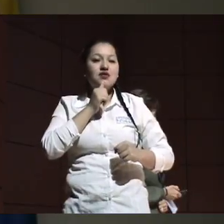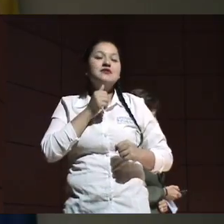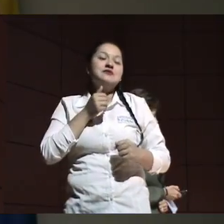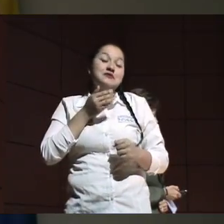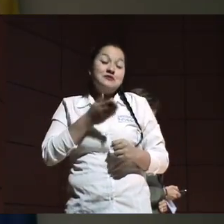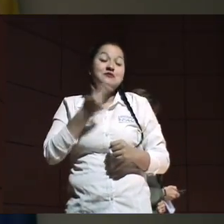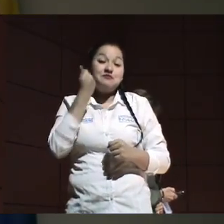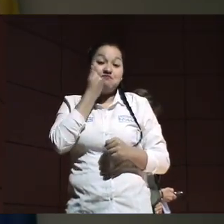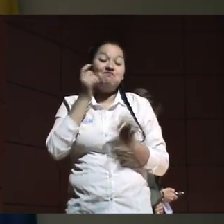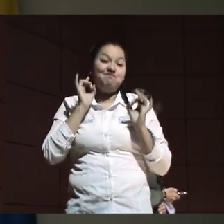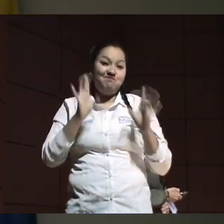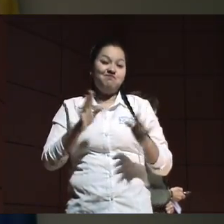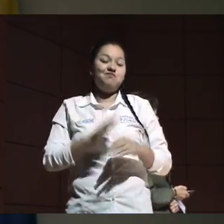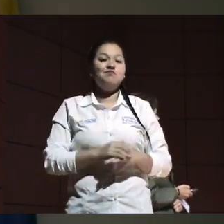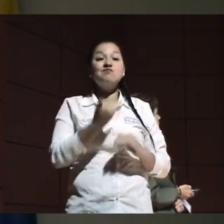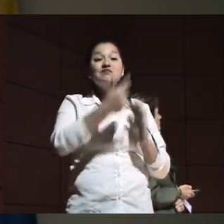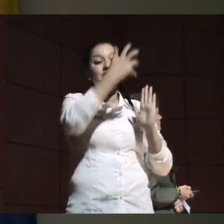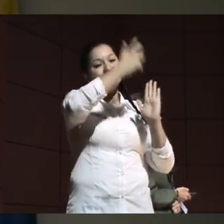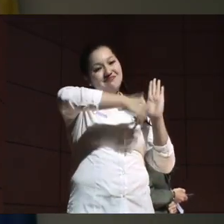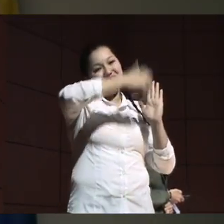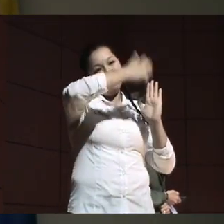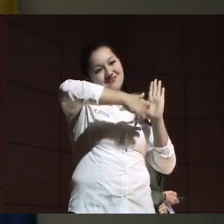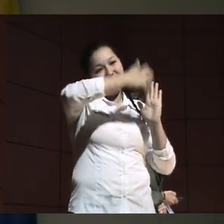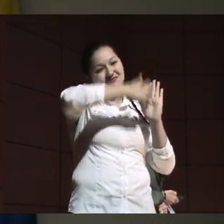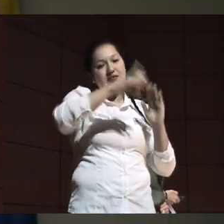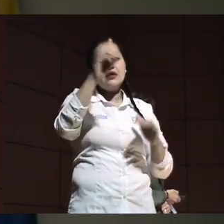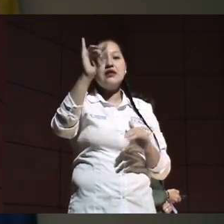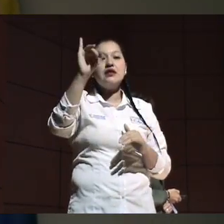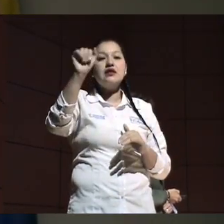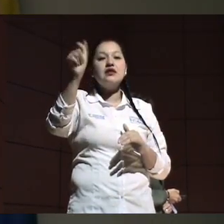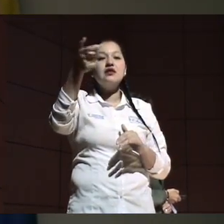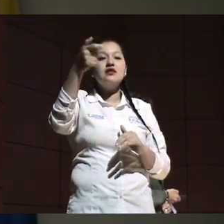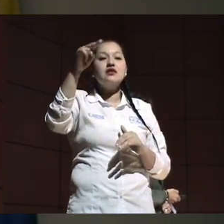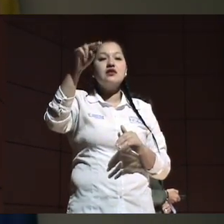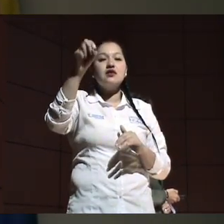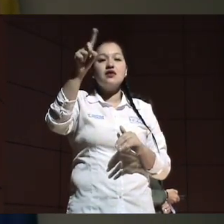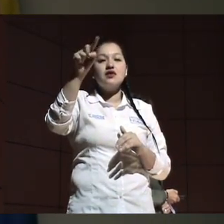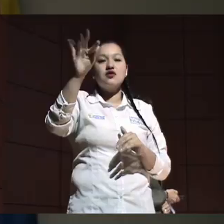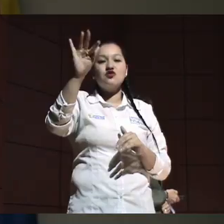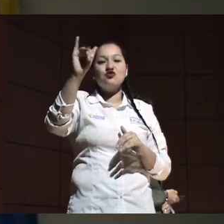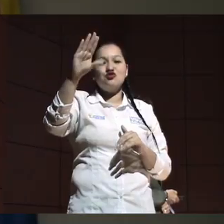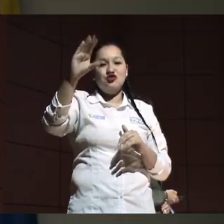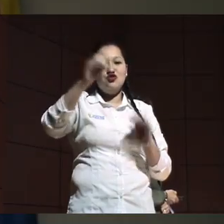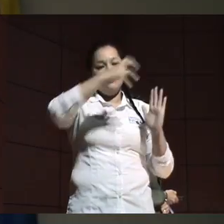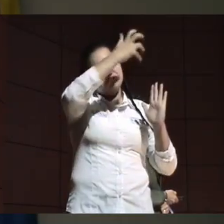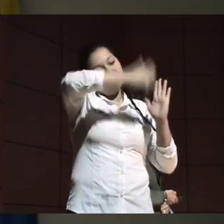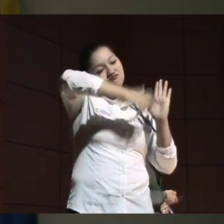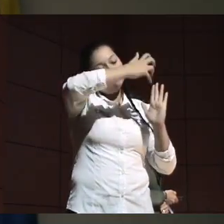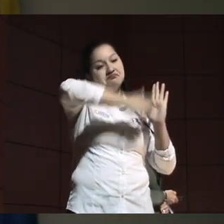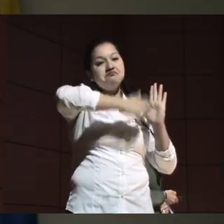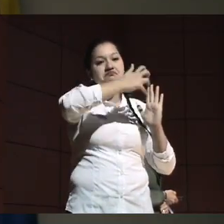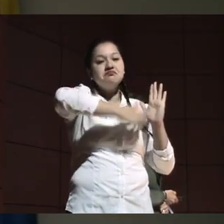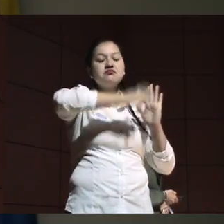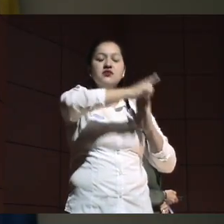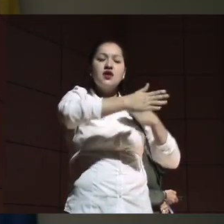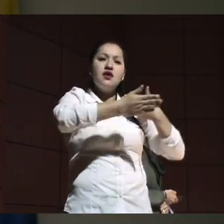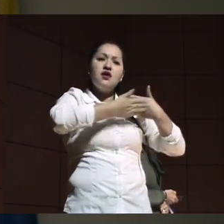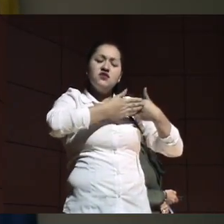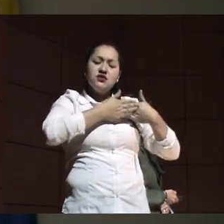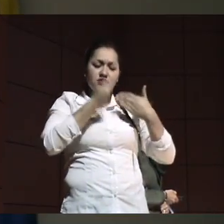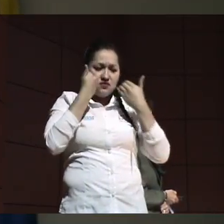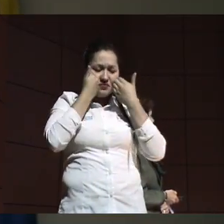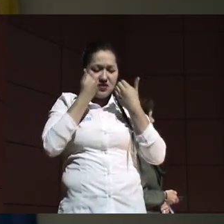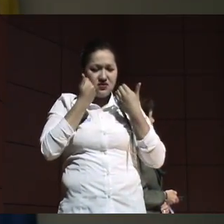Frente al diagnóstico, cuando uno le dan un diagnóstico de una enfermedad independiente de la que sea, pues esto desarrolla incertidumbre.